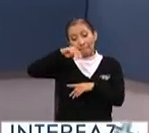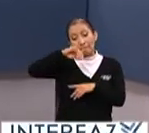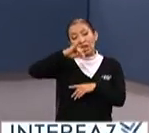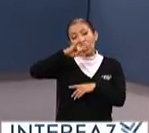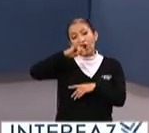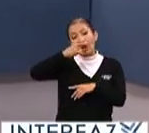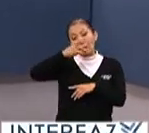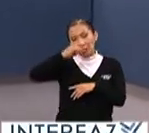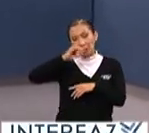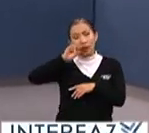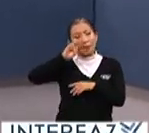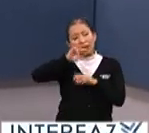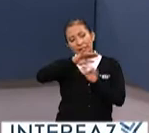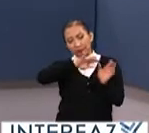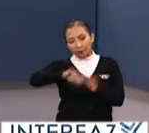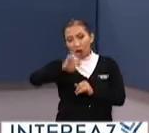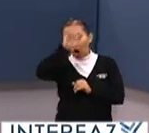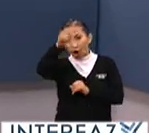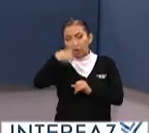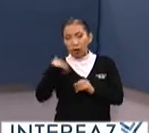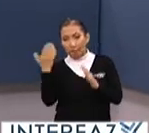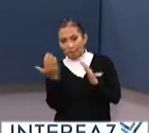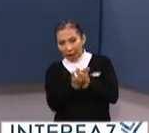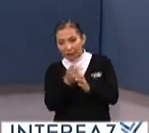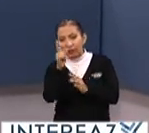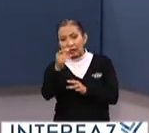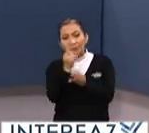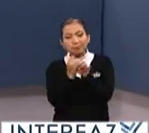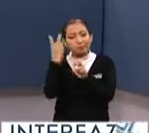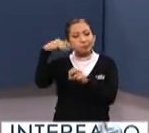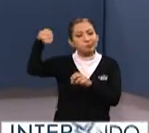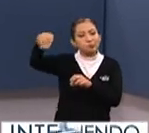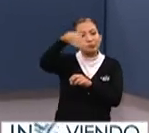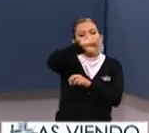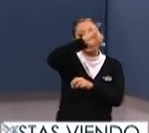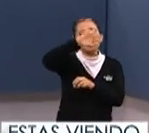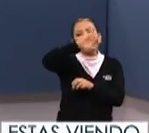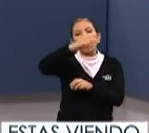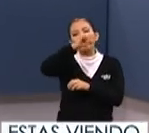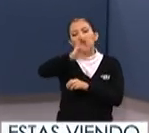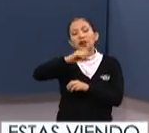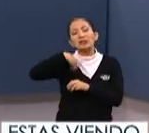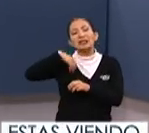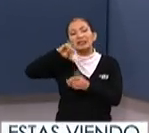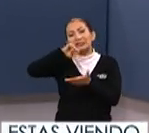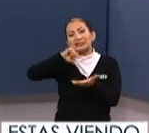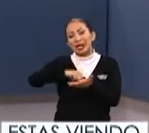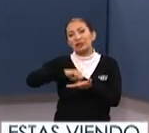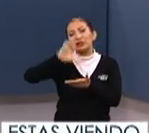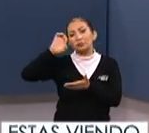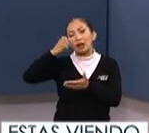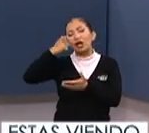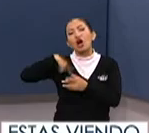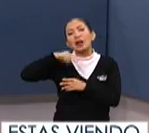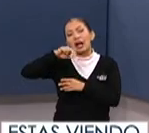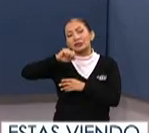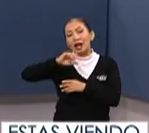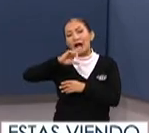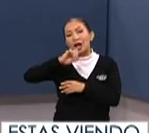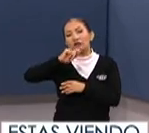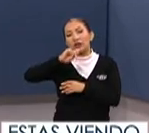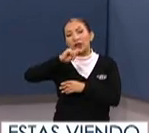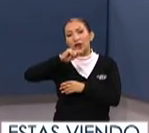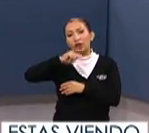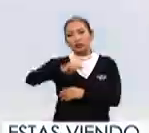ya estaremos viendo pero vamos a ver otro fragmento de nuestro recorrido por el Johnson Space Center el centro espacial Johnson de NASA con Carlos Fontana